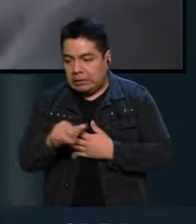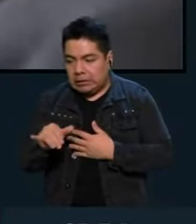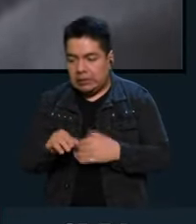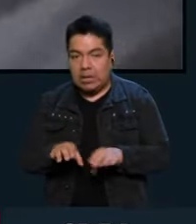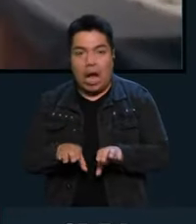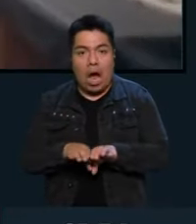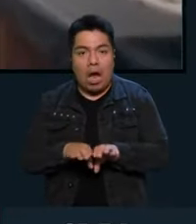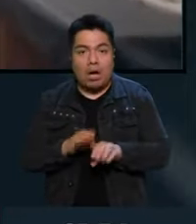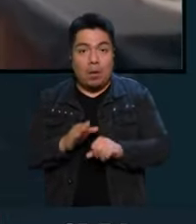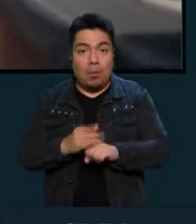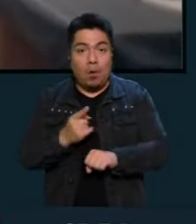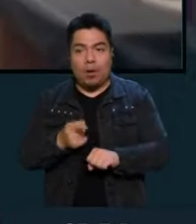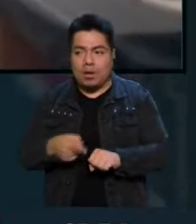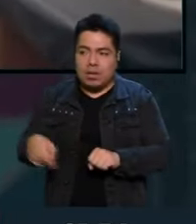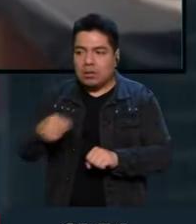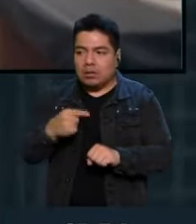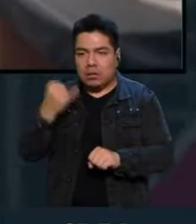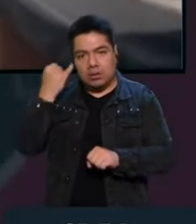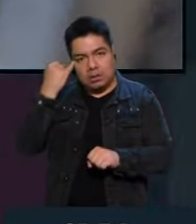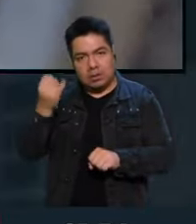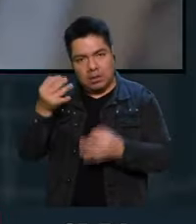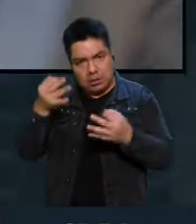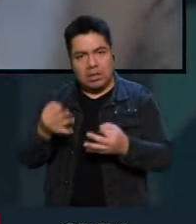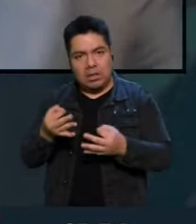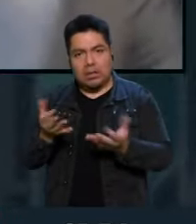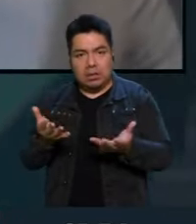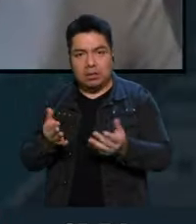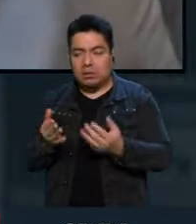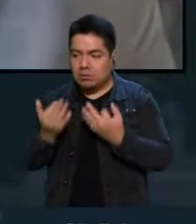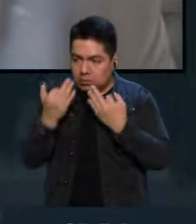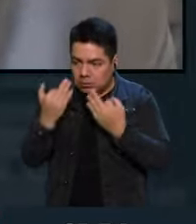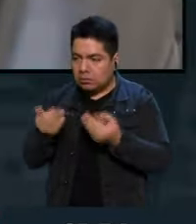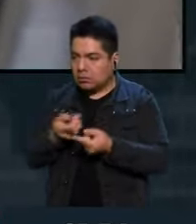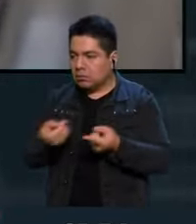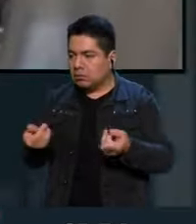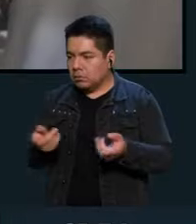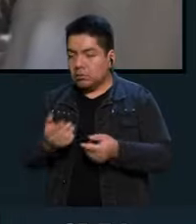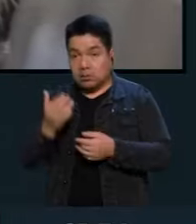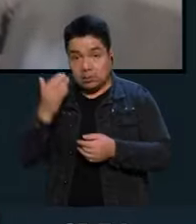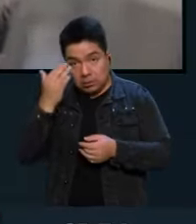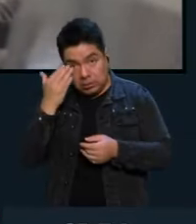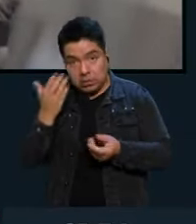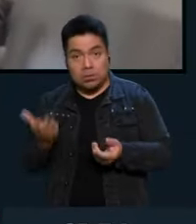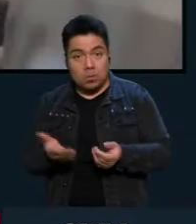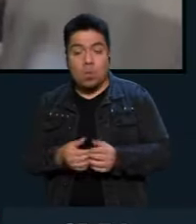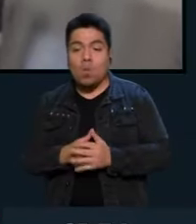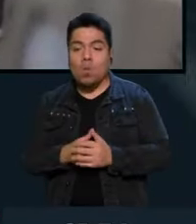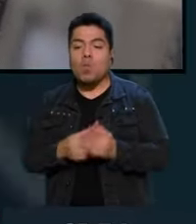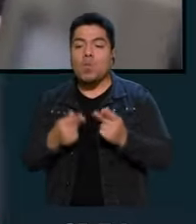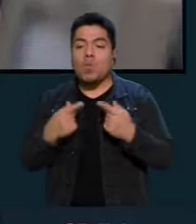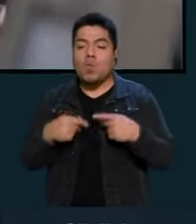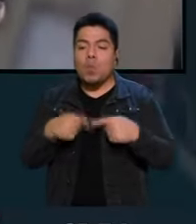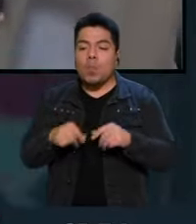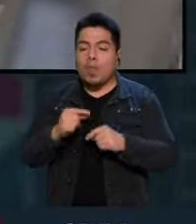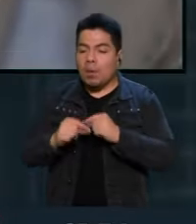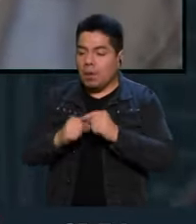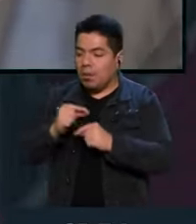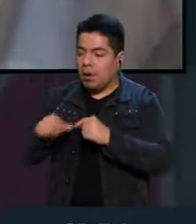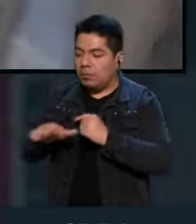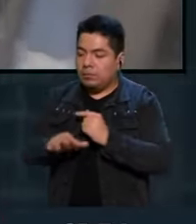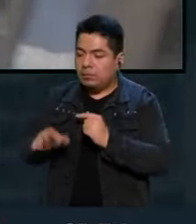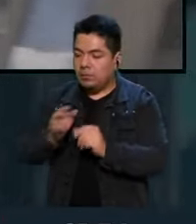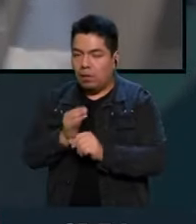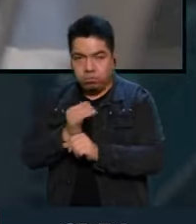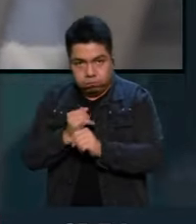porque ellos tienen una idea muy clara de ser testigos, de ser personas que aportan a la